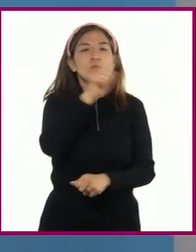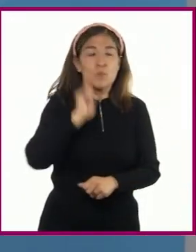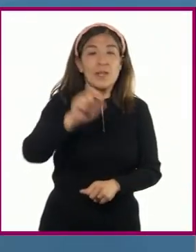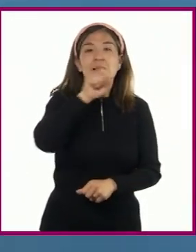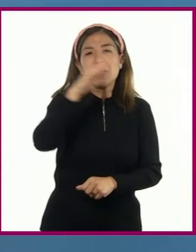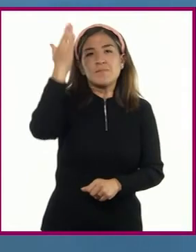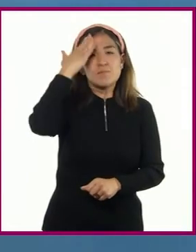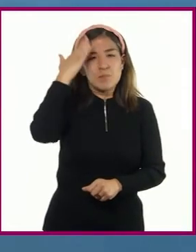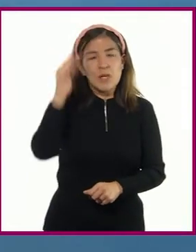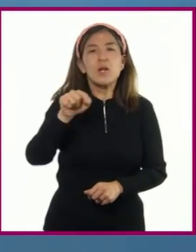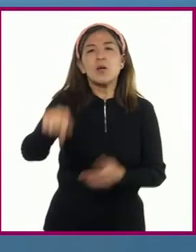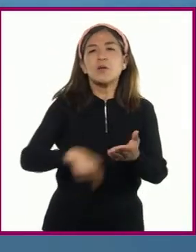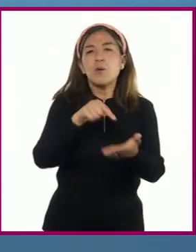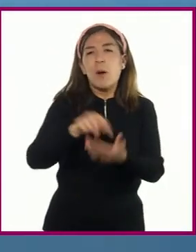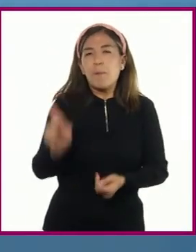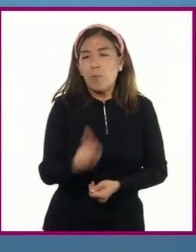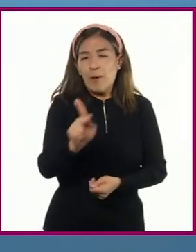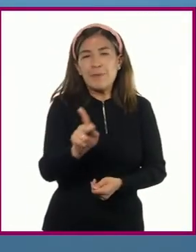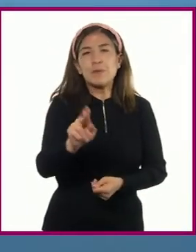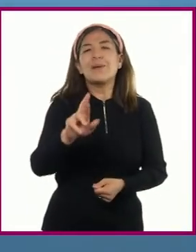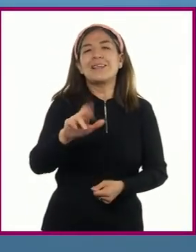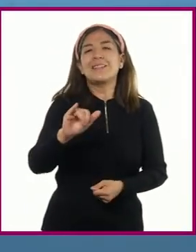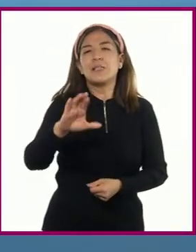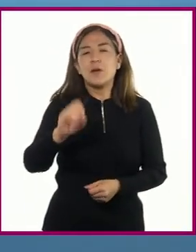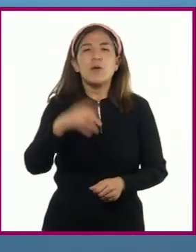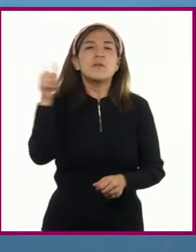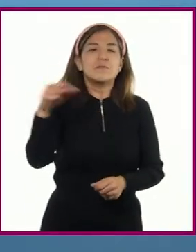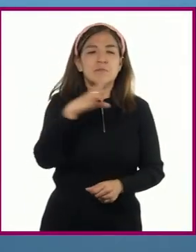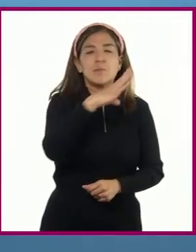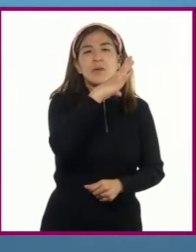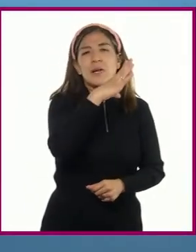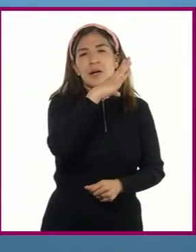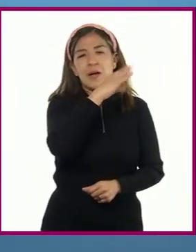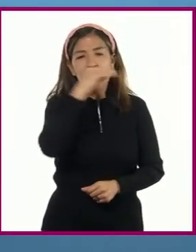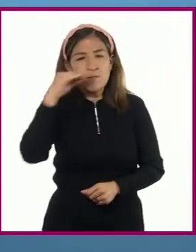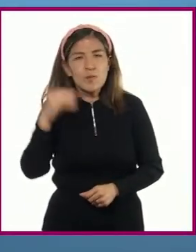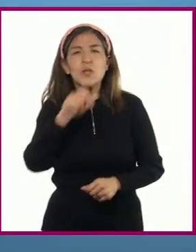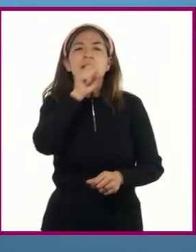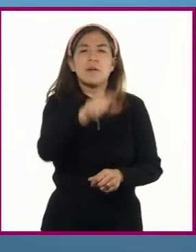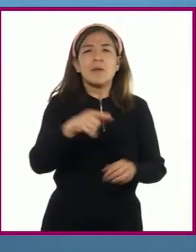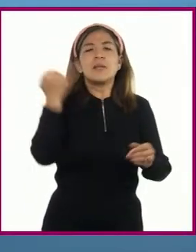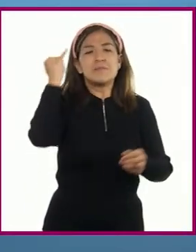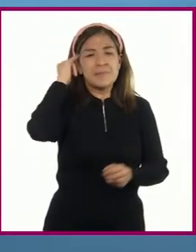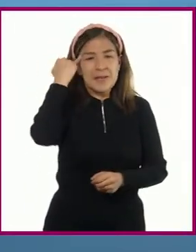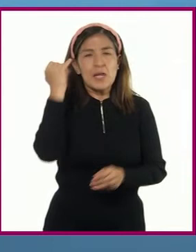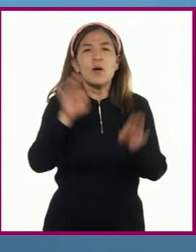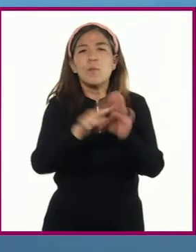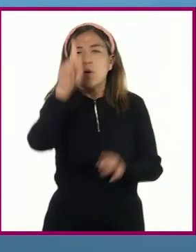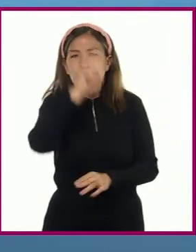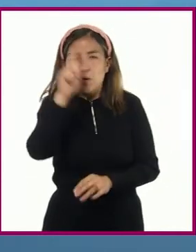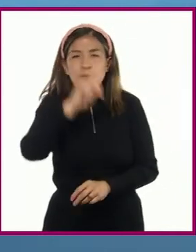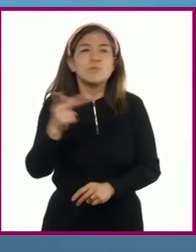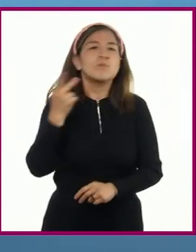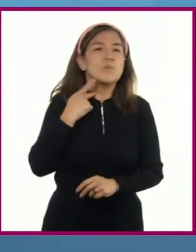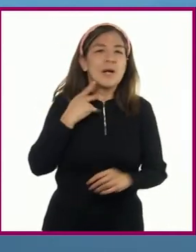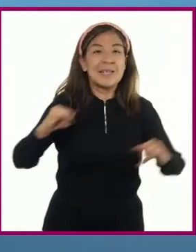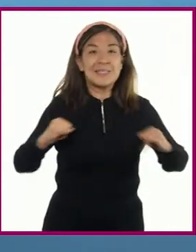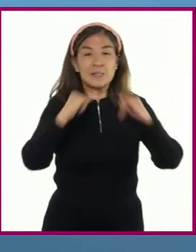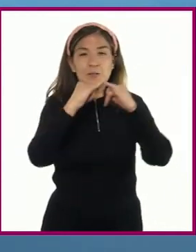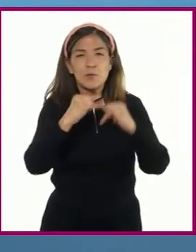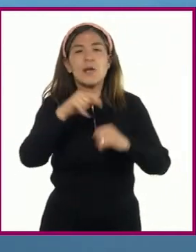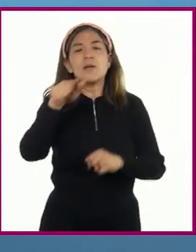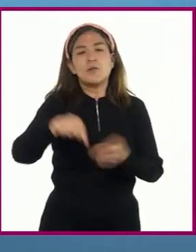vecinas de Pueblo Rico, comunidades afro e indígenas, concejales y consejeros políticos, instituciones